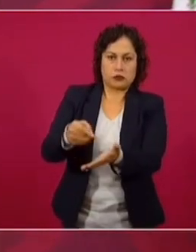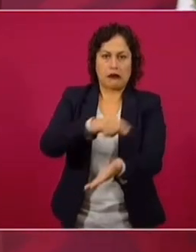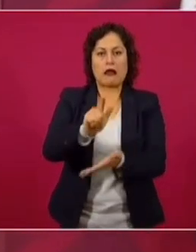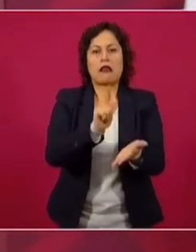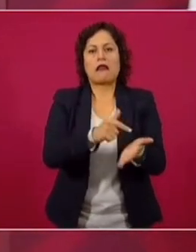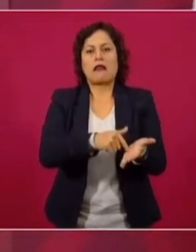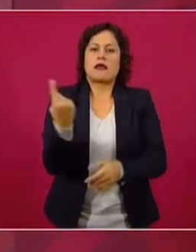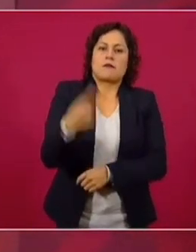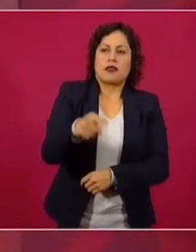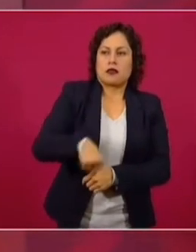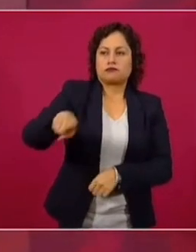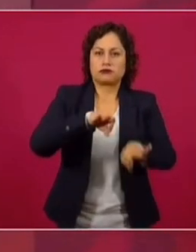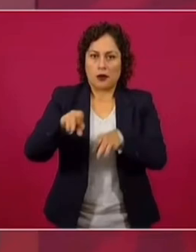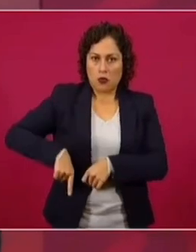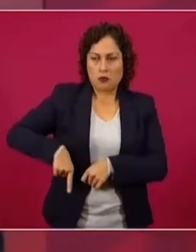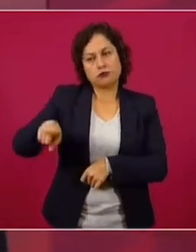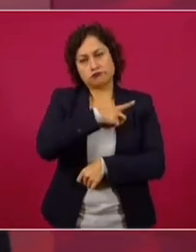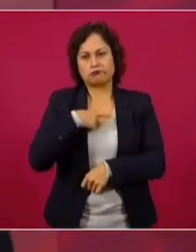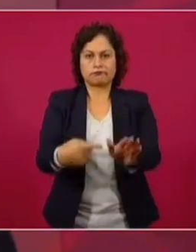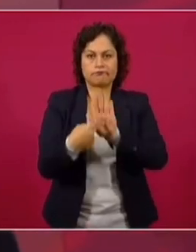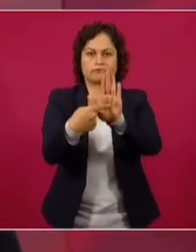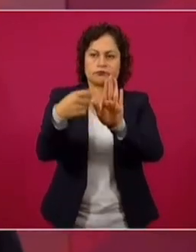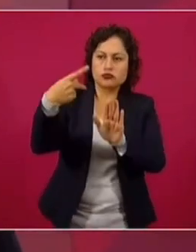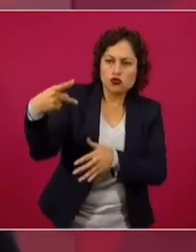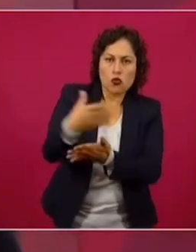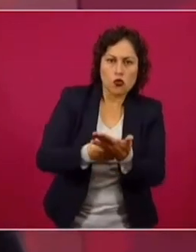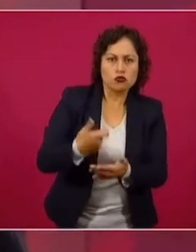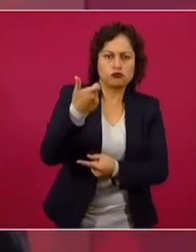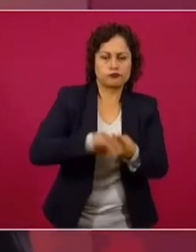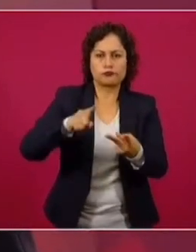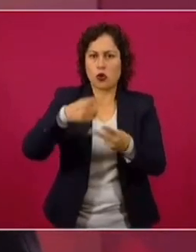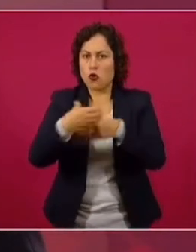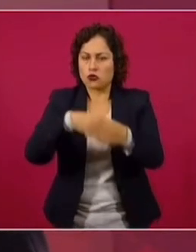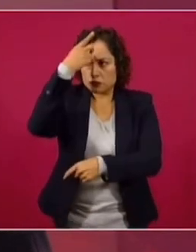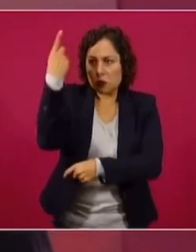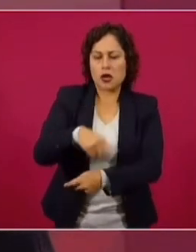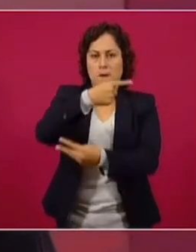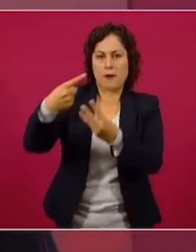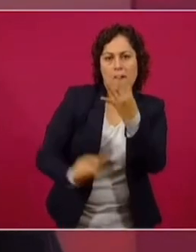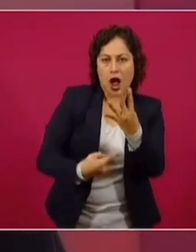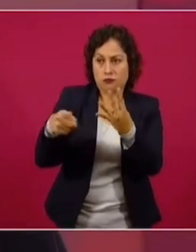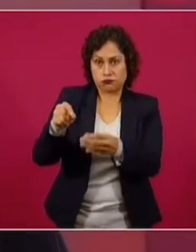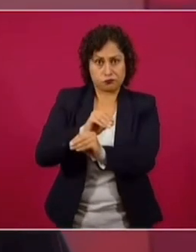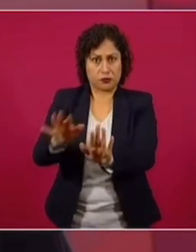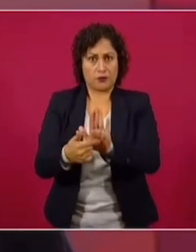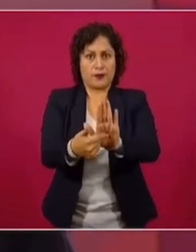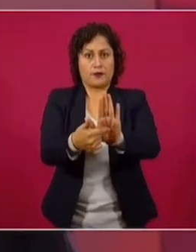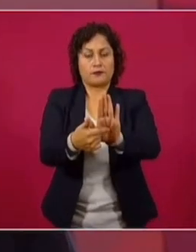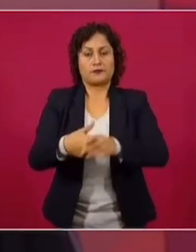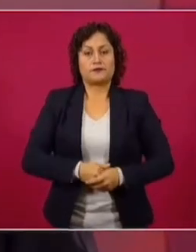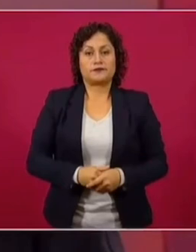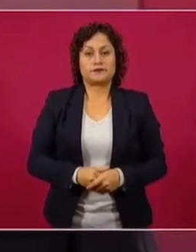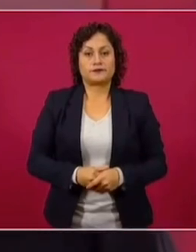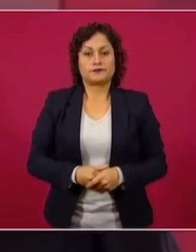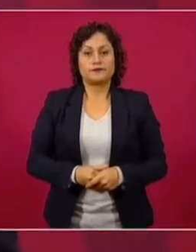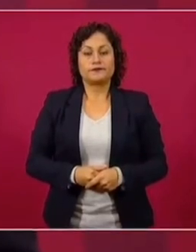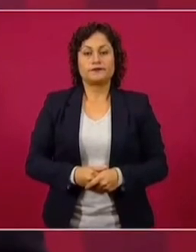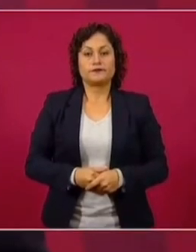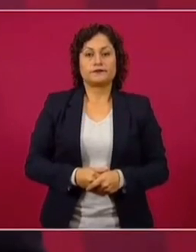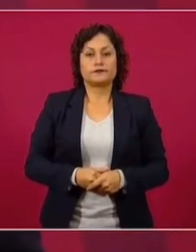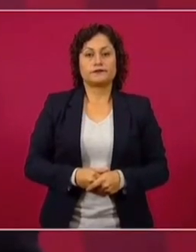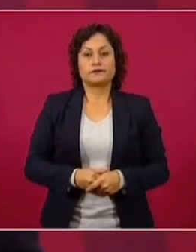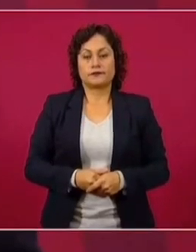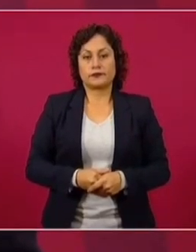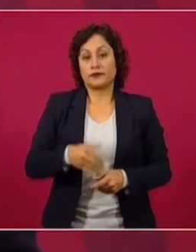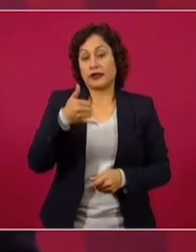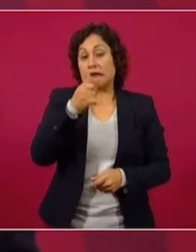Se tienen que dar a conocer. Los bienes, sueldos, patrimonio, todo, transparente. ¿Y el Poder